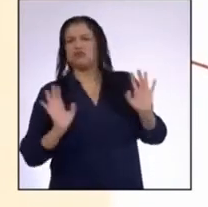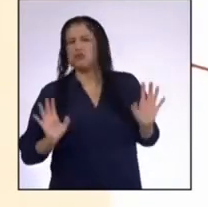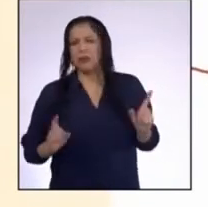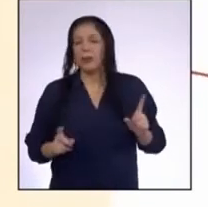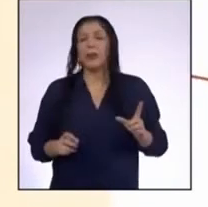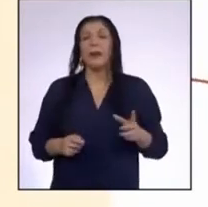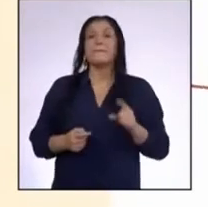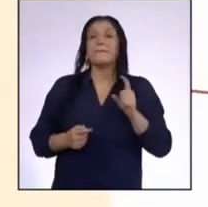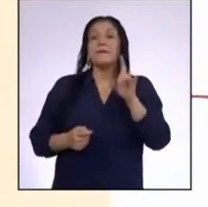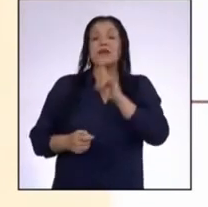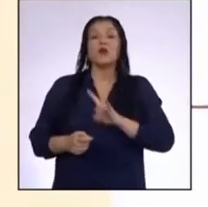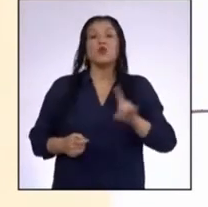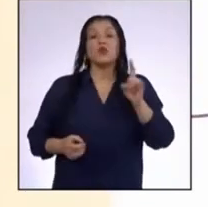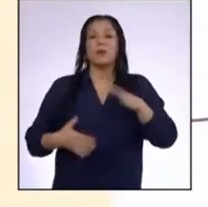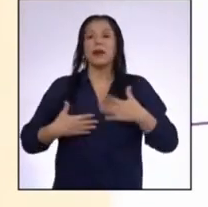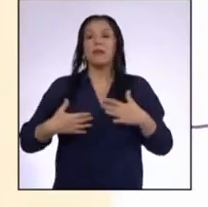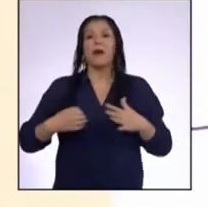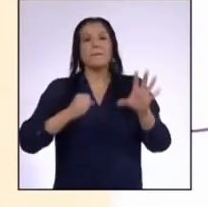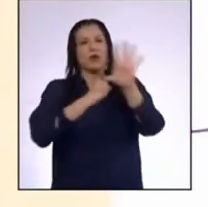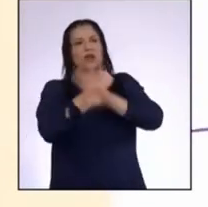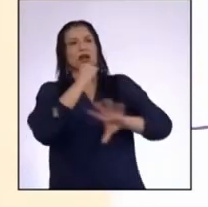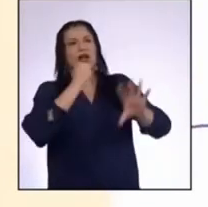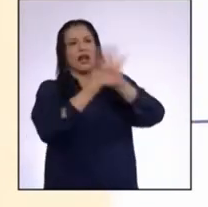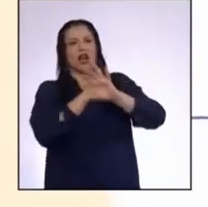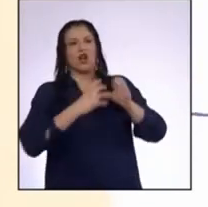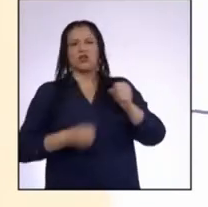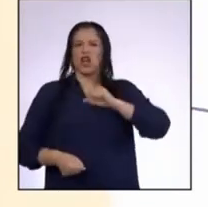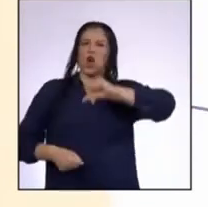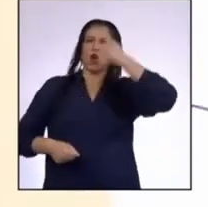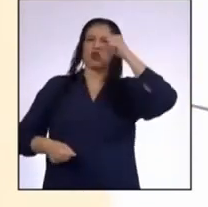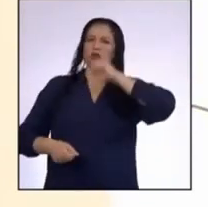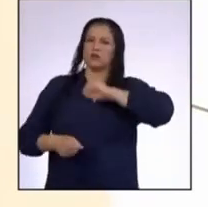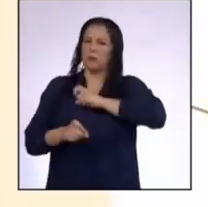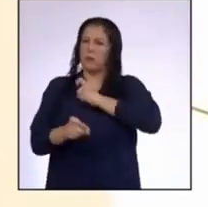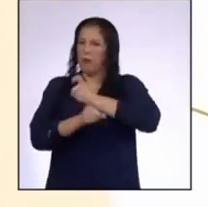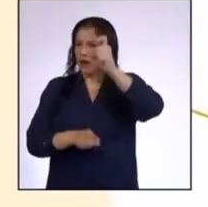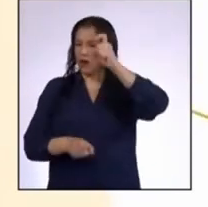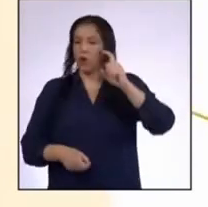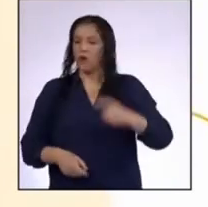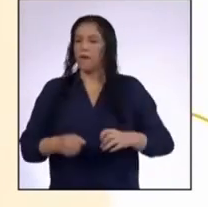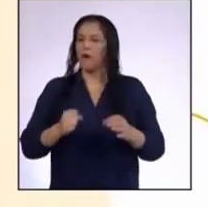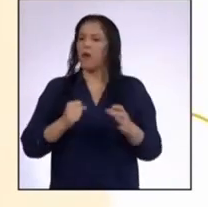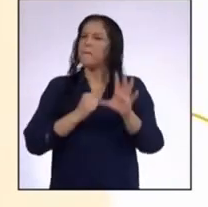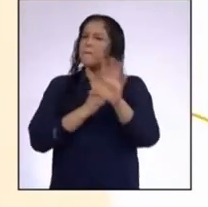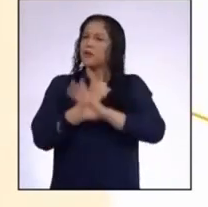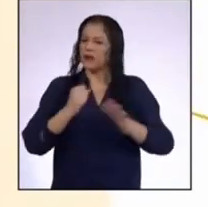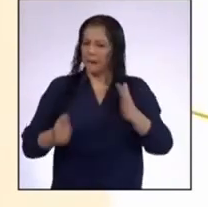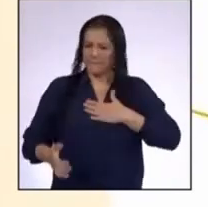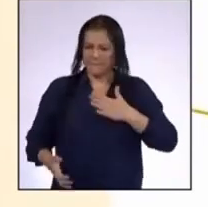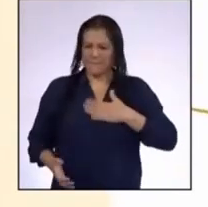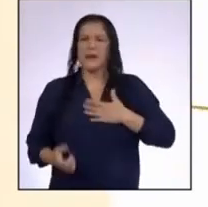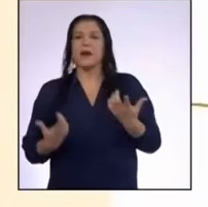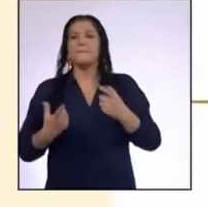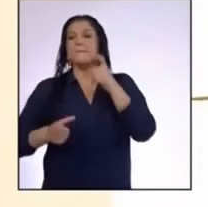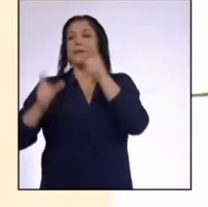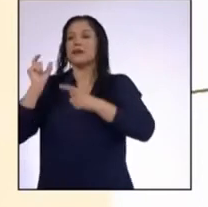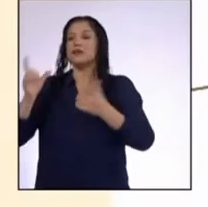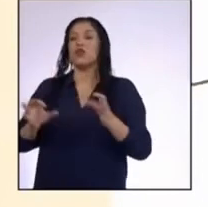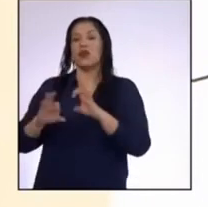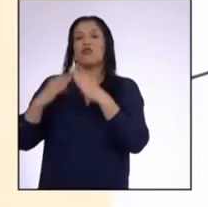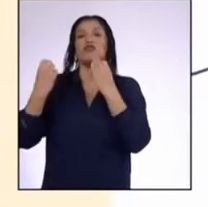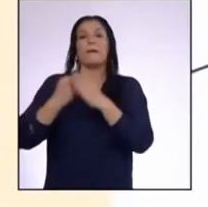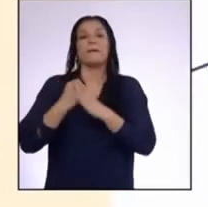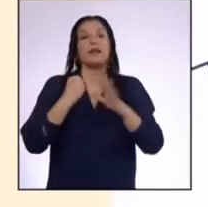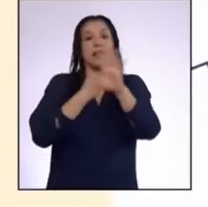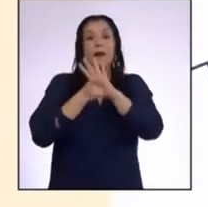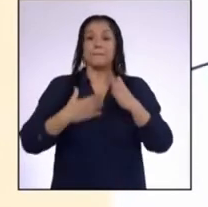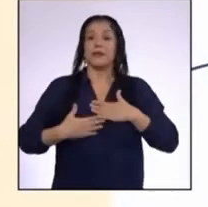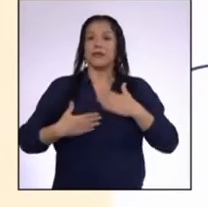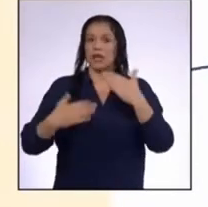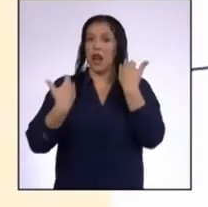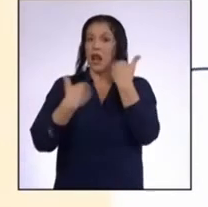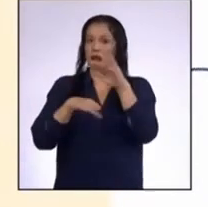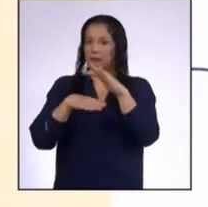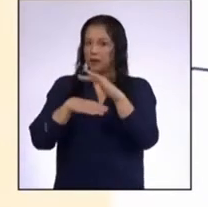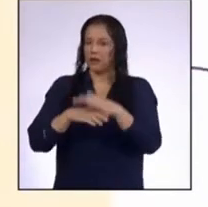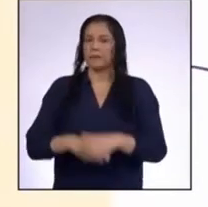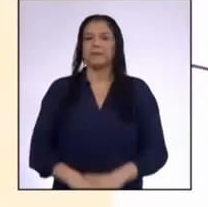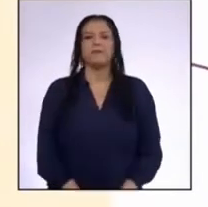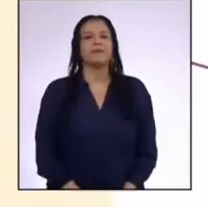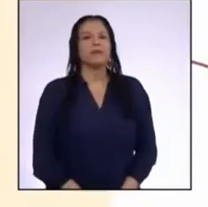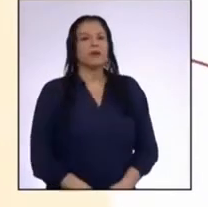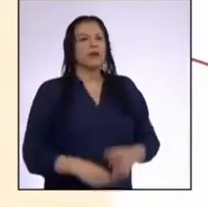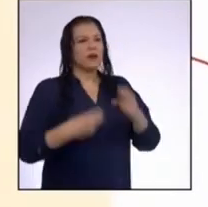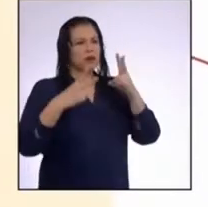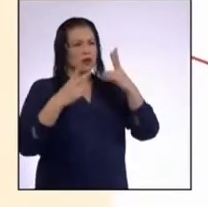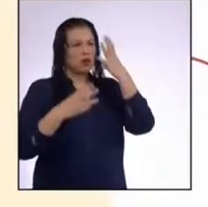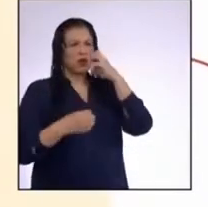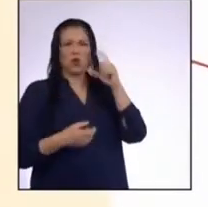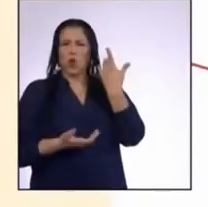Sirve para defendernos de la agresión O defender lo que consideramos nuestro Nuestra gente, nuestros límites Me da ira